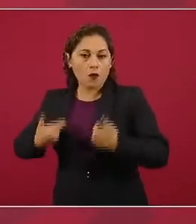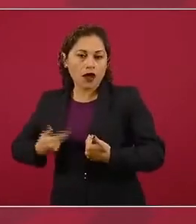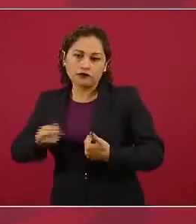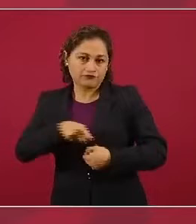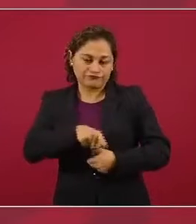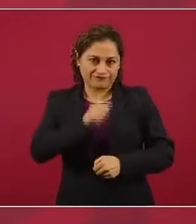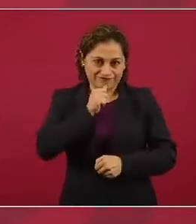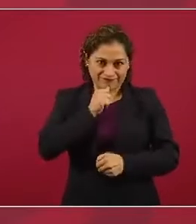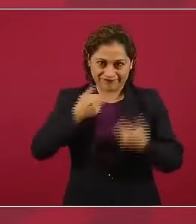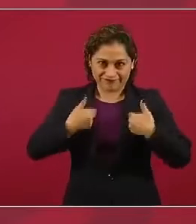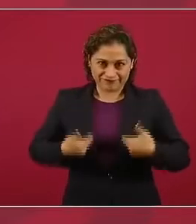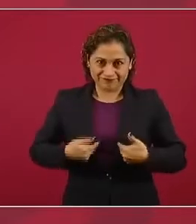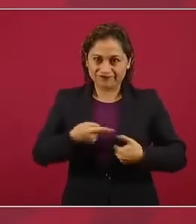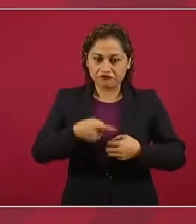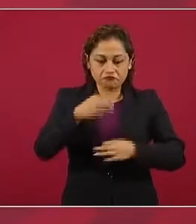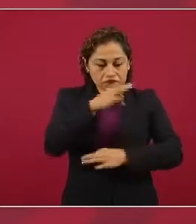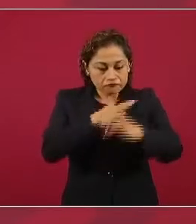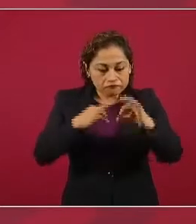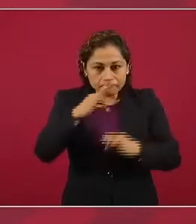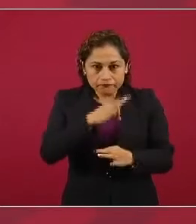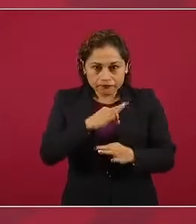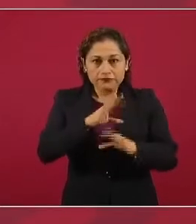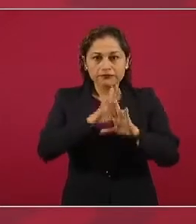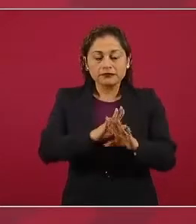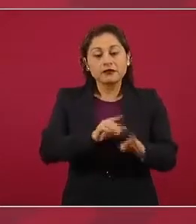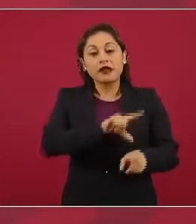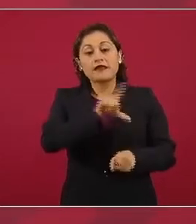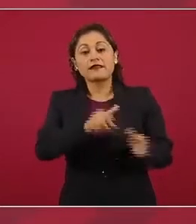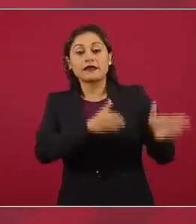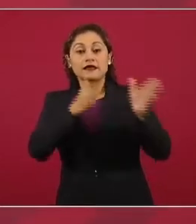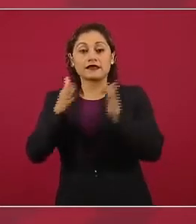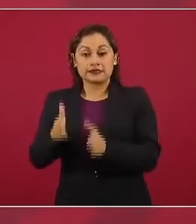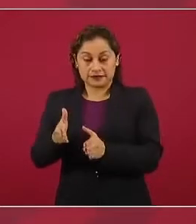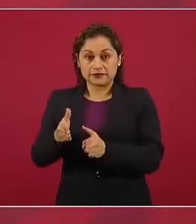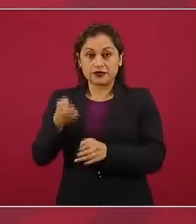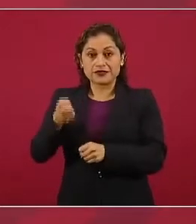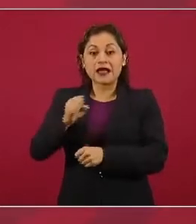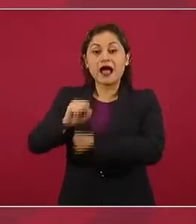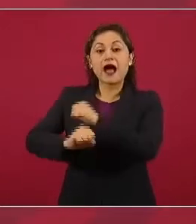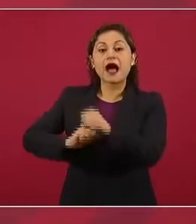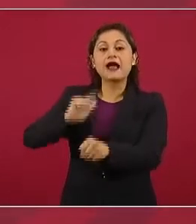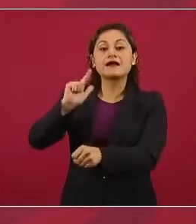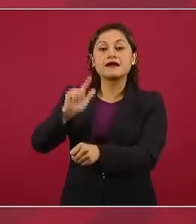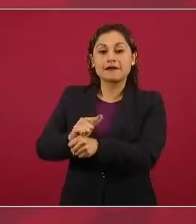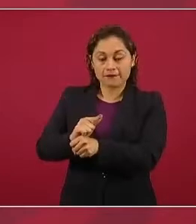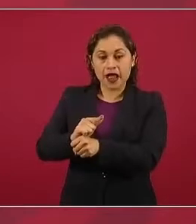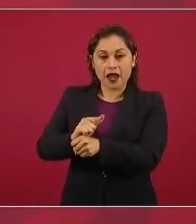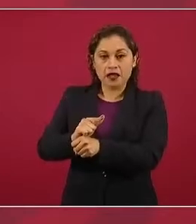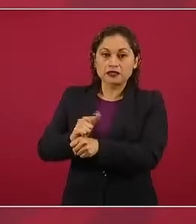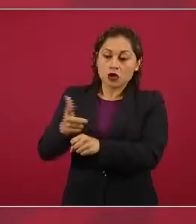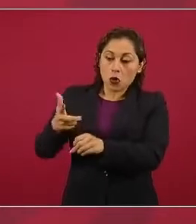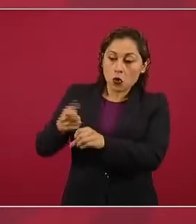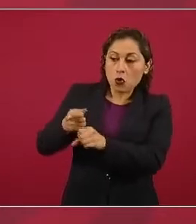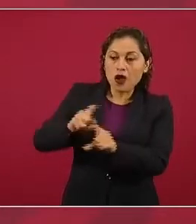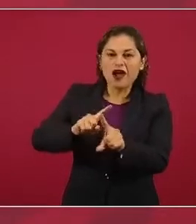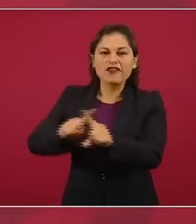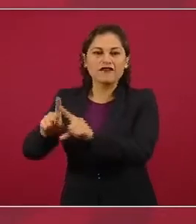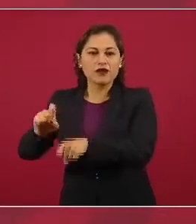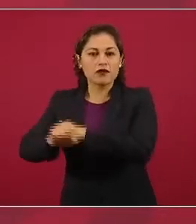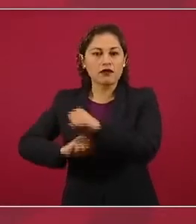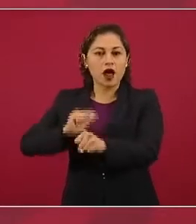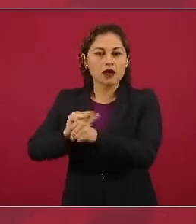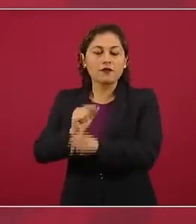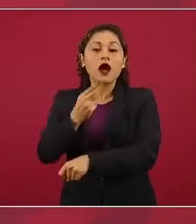viene una fase que se llama investigación preclínica en animales, y se utilizan distintas especies animales